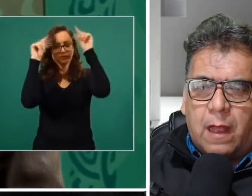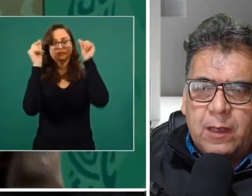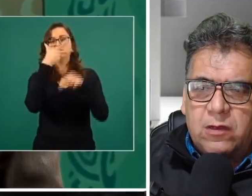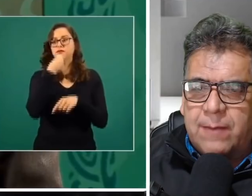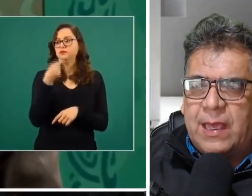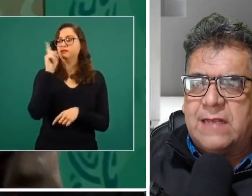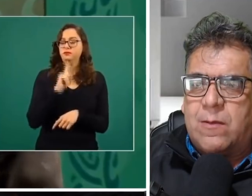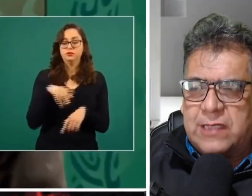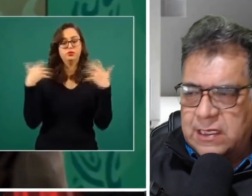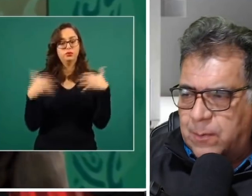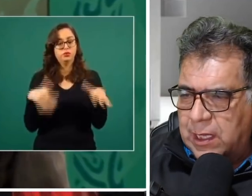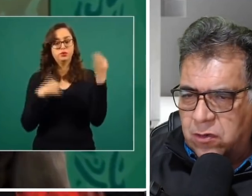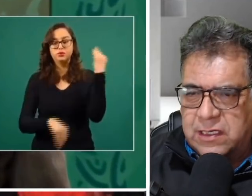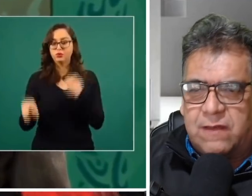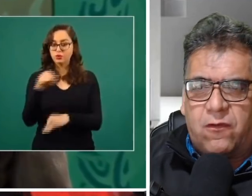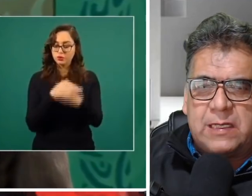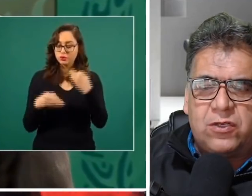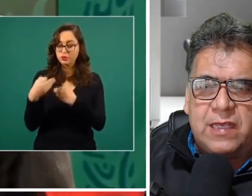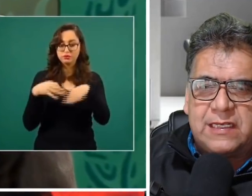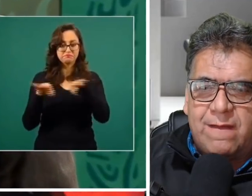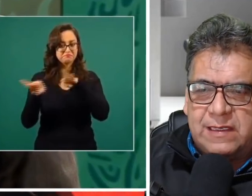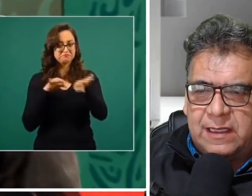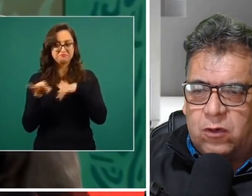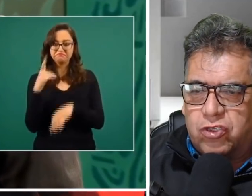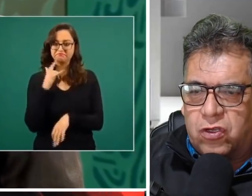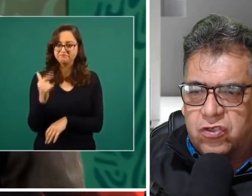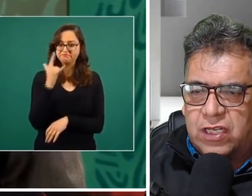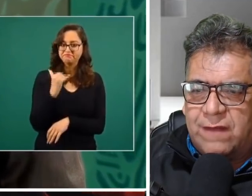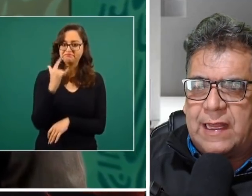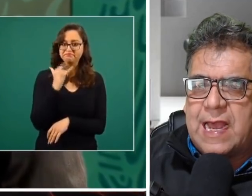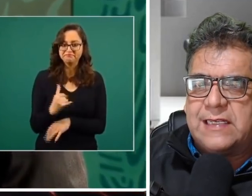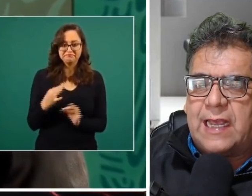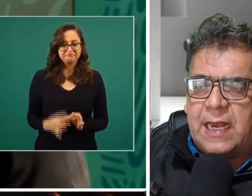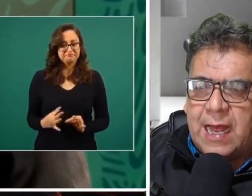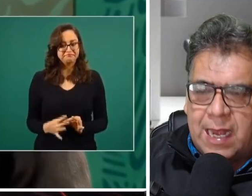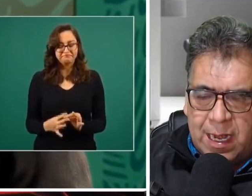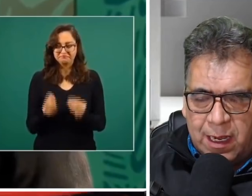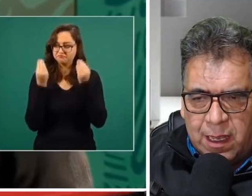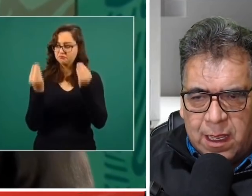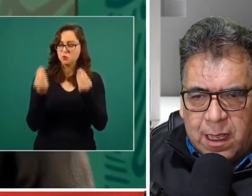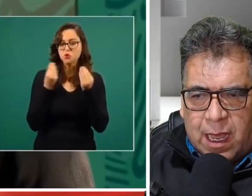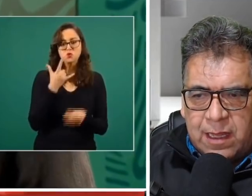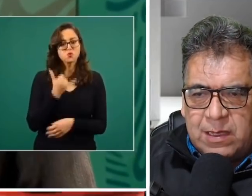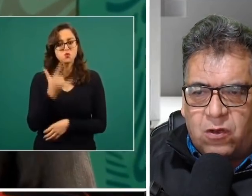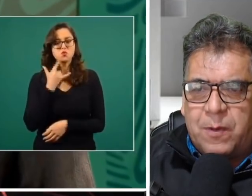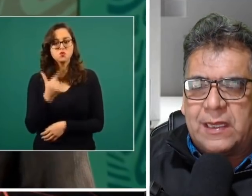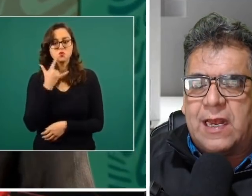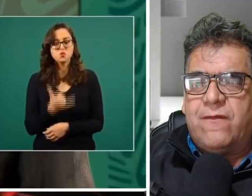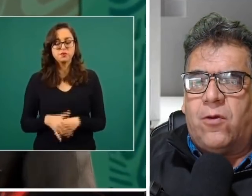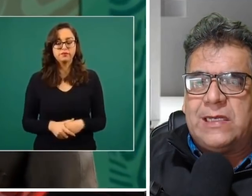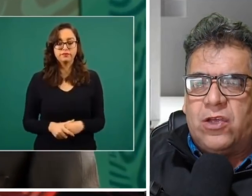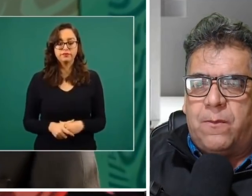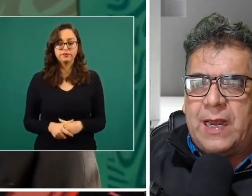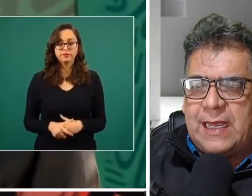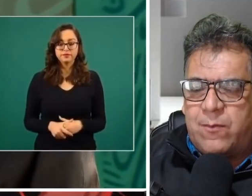amigos y amigas vamos a despedirnos de esta información ya sabes si te gustó suscríbete a este canal además comparte la